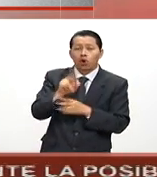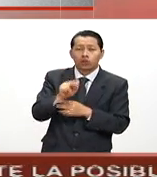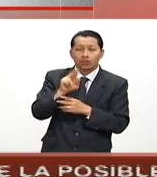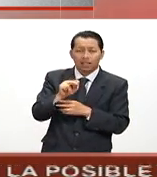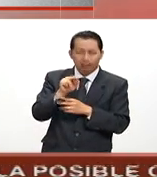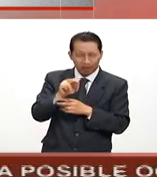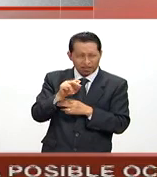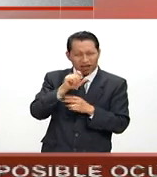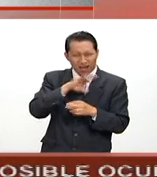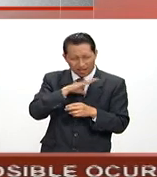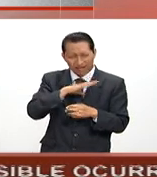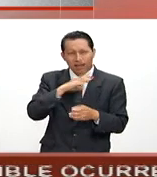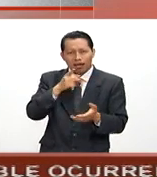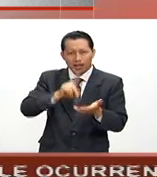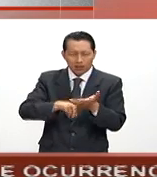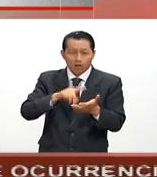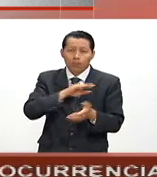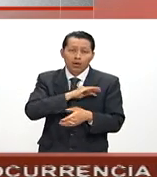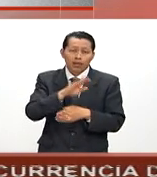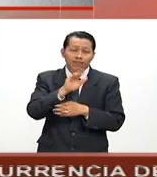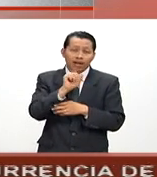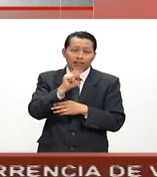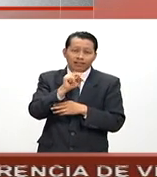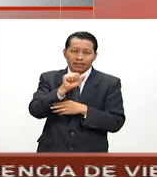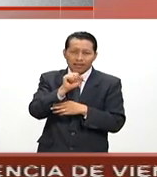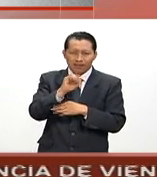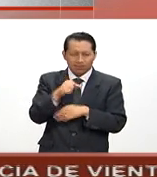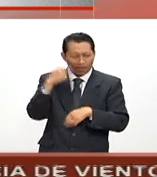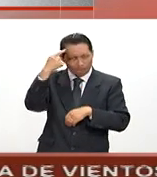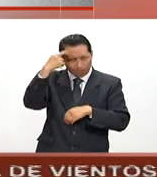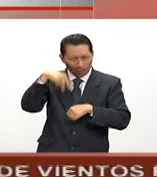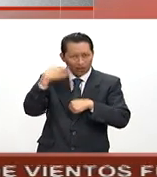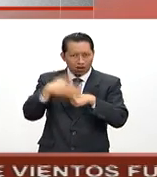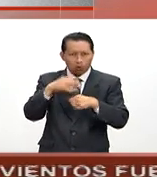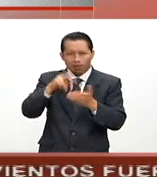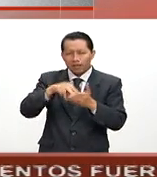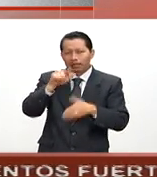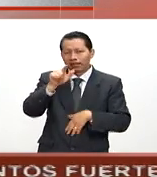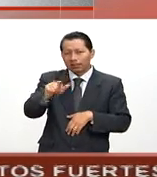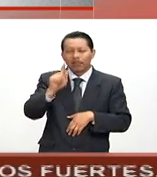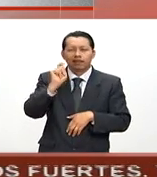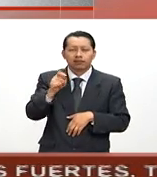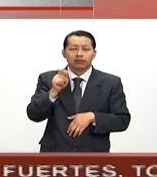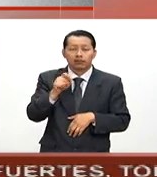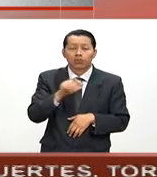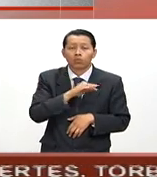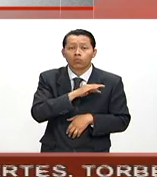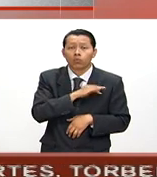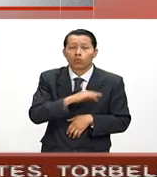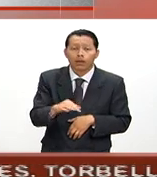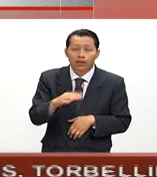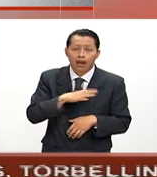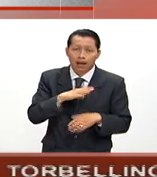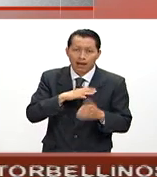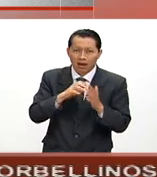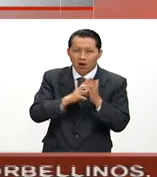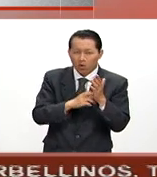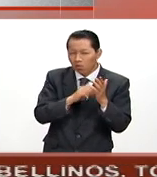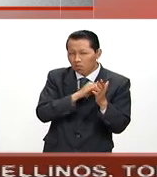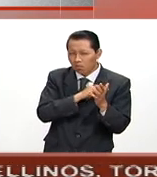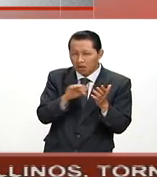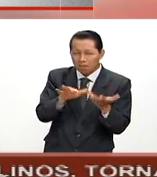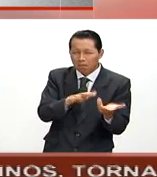sucursales, que podemos ahorrar para el 2017 poco más de 25 mil, captar el ahorro de poco más